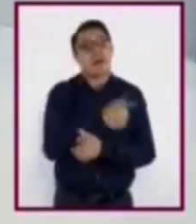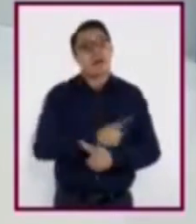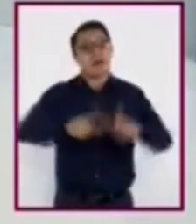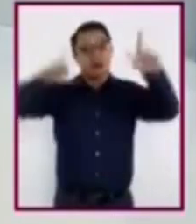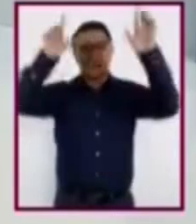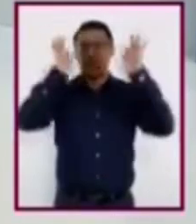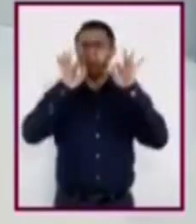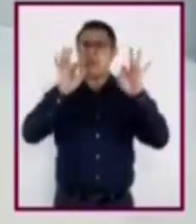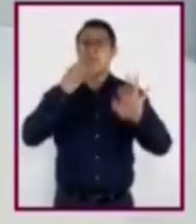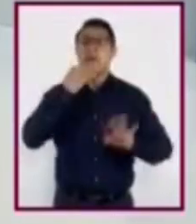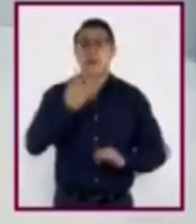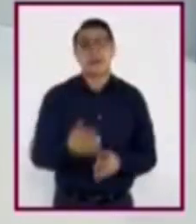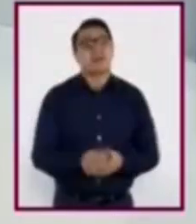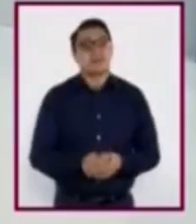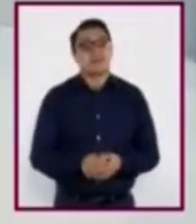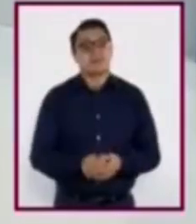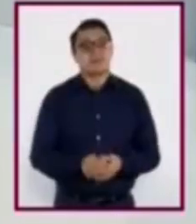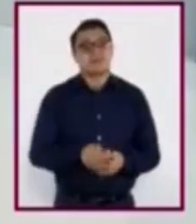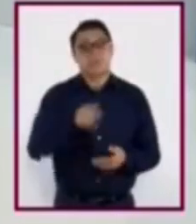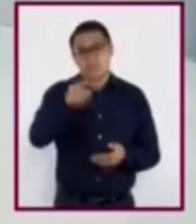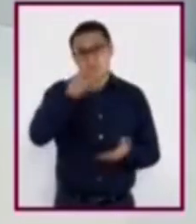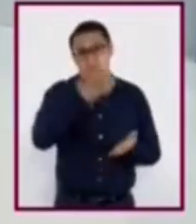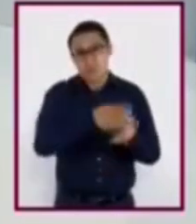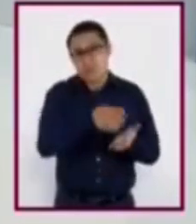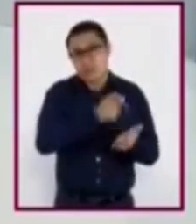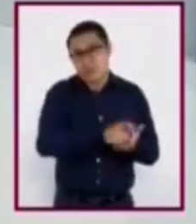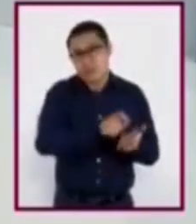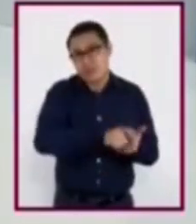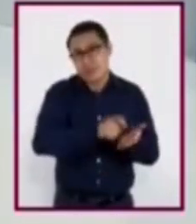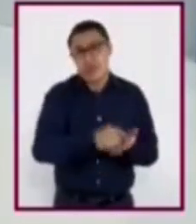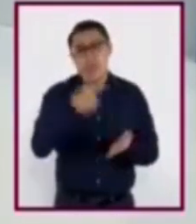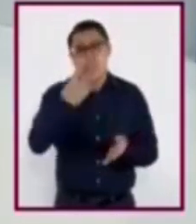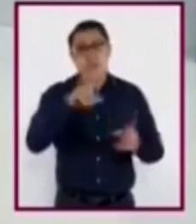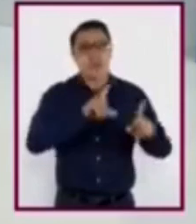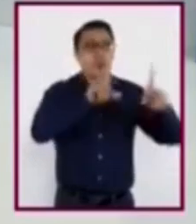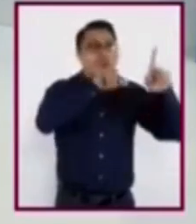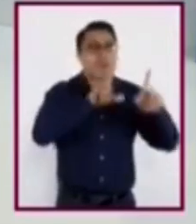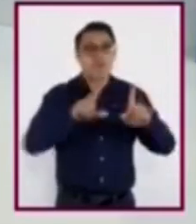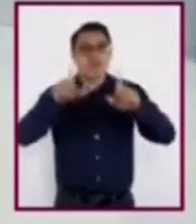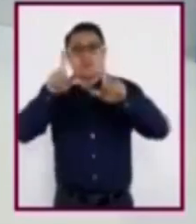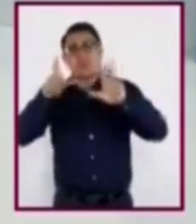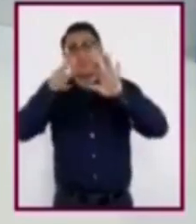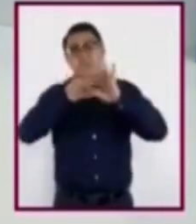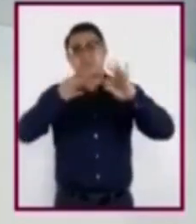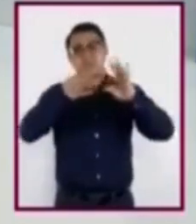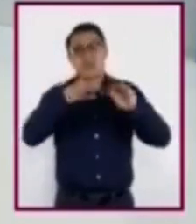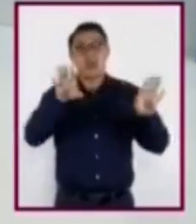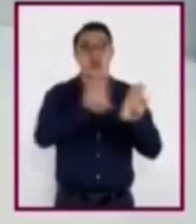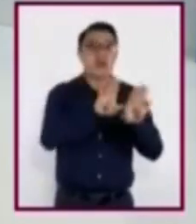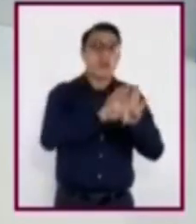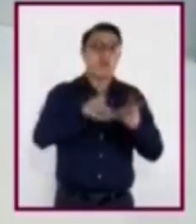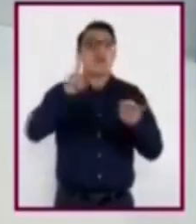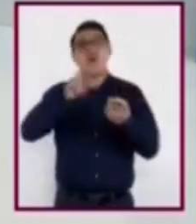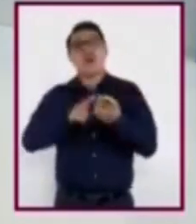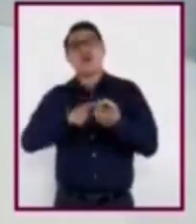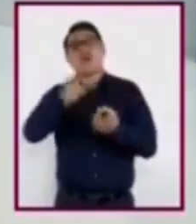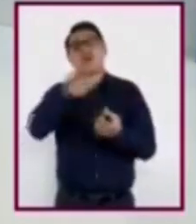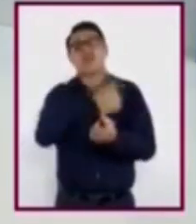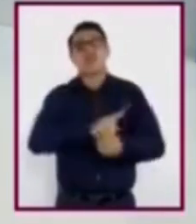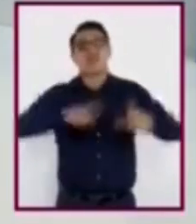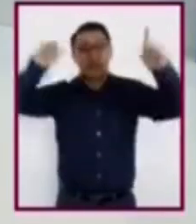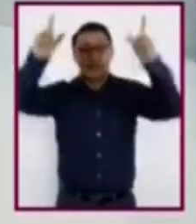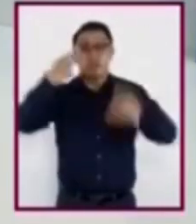ellos, elaboren en su cuaderno dos esquemas para describir cómo y dónde ejercen su libertad.